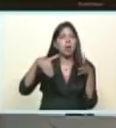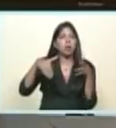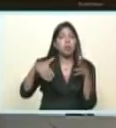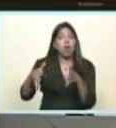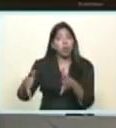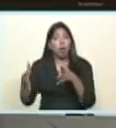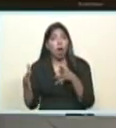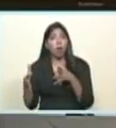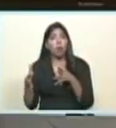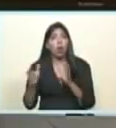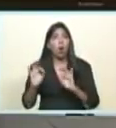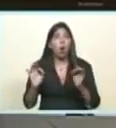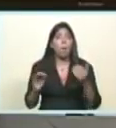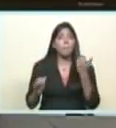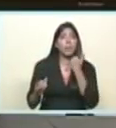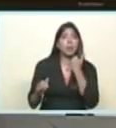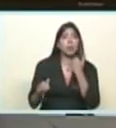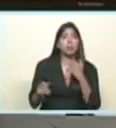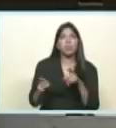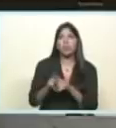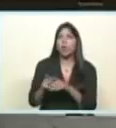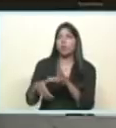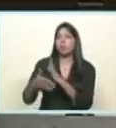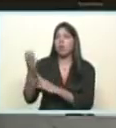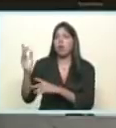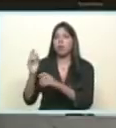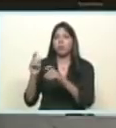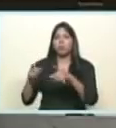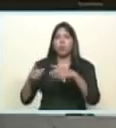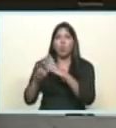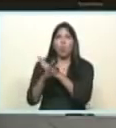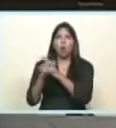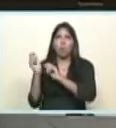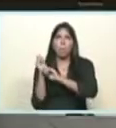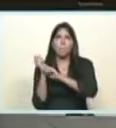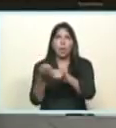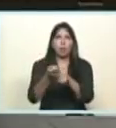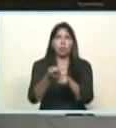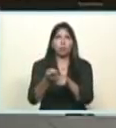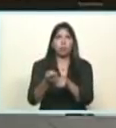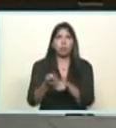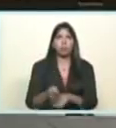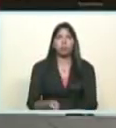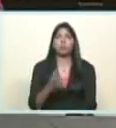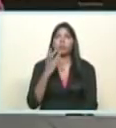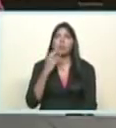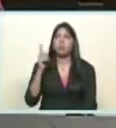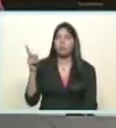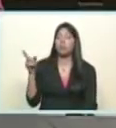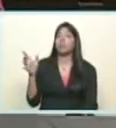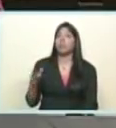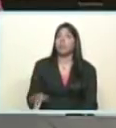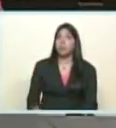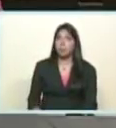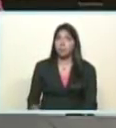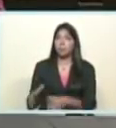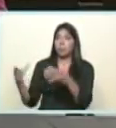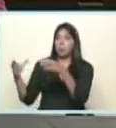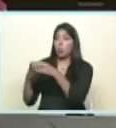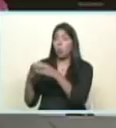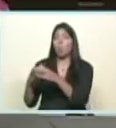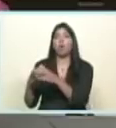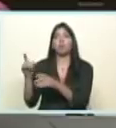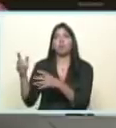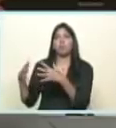es como que uno vaya a un juego de béisbol esta noche los astros de Houston enfrentan en el